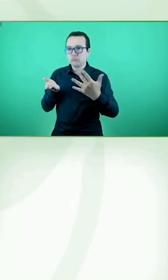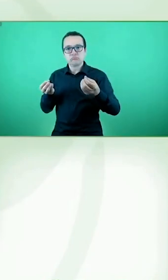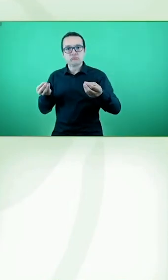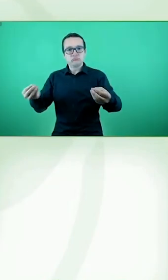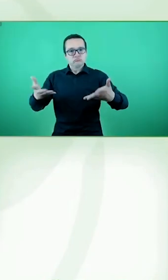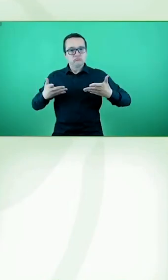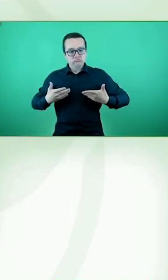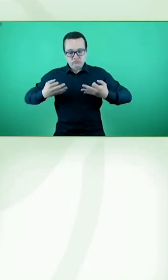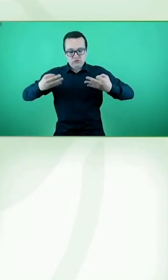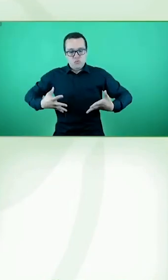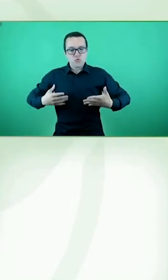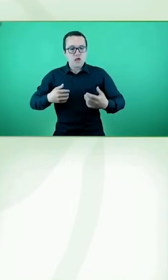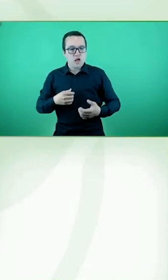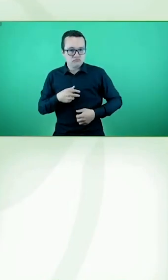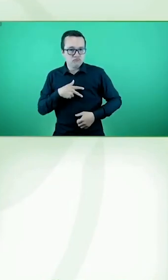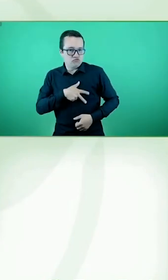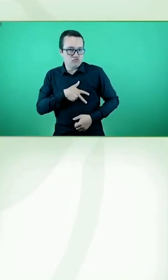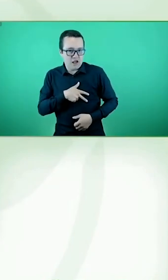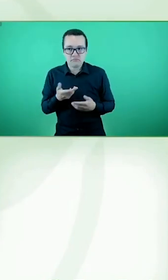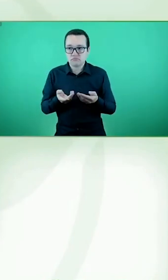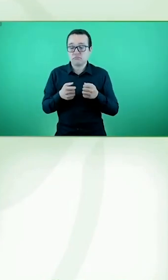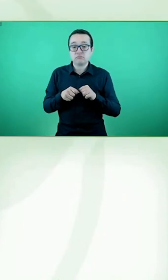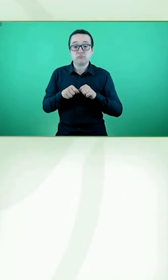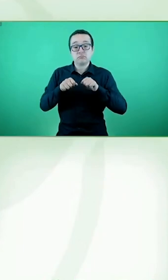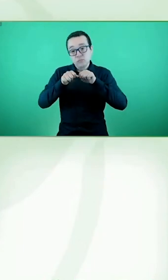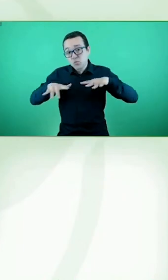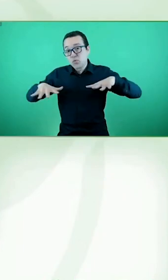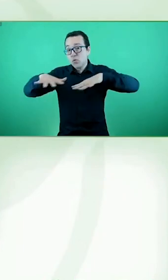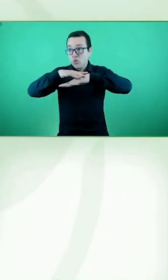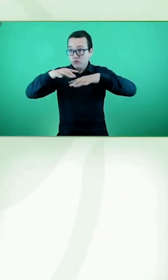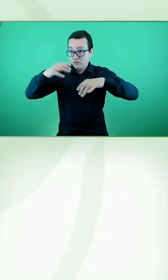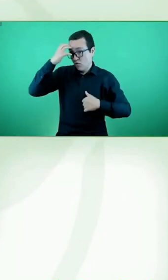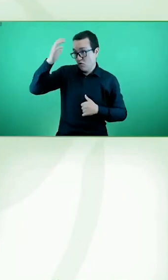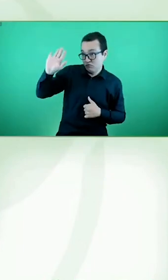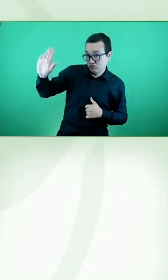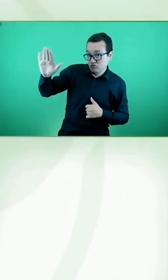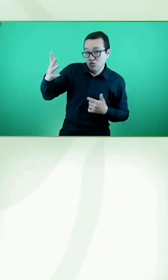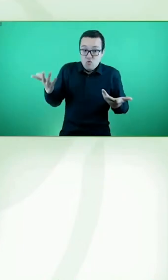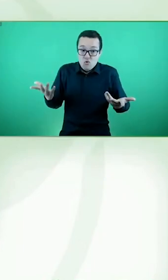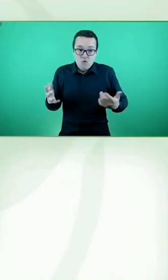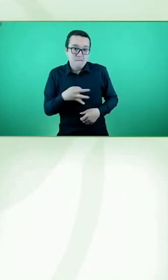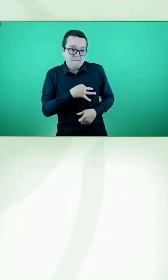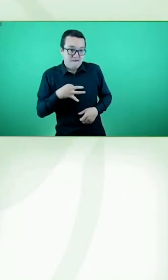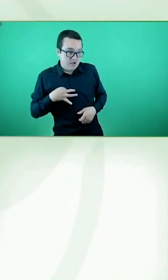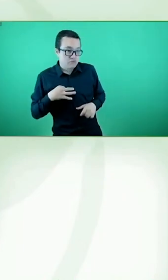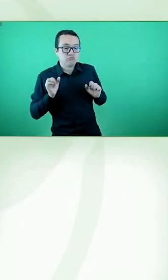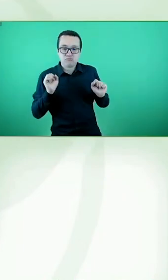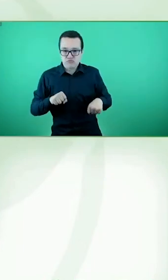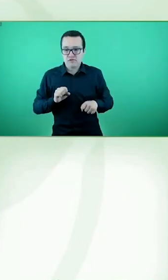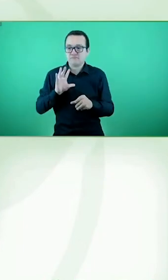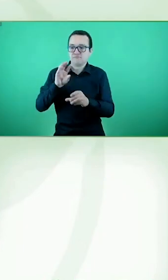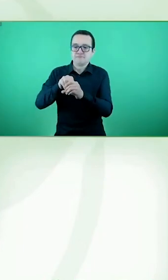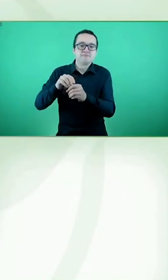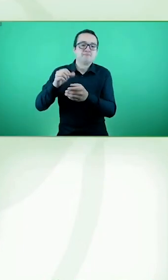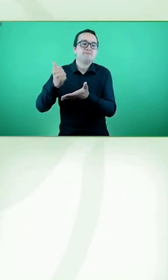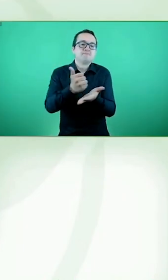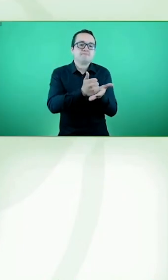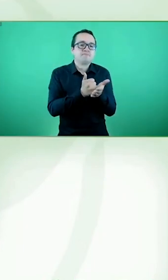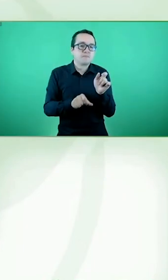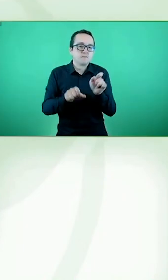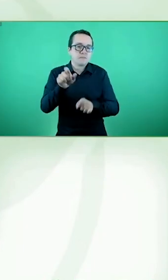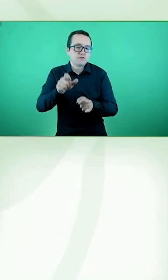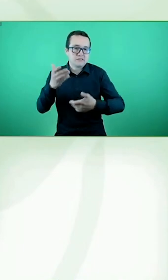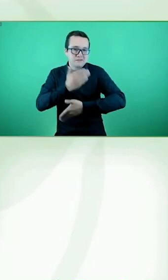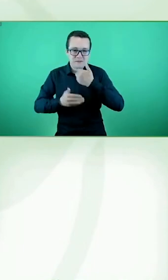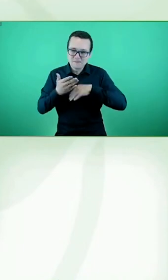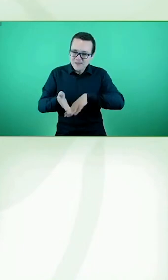privado en esta promoción de la participación laboral de las personas con discapacidad. Como les decía, trabajamos hacia el sector público, con muchos